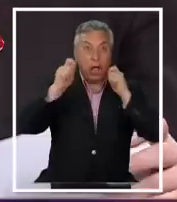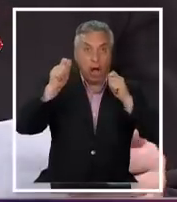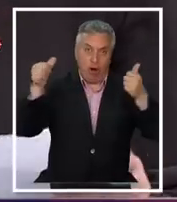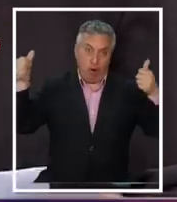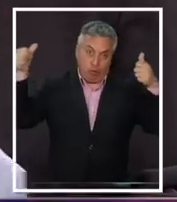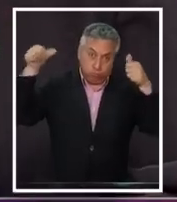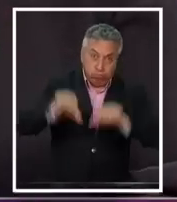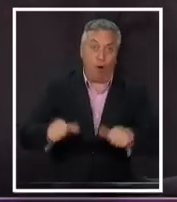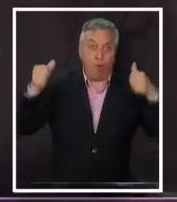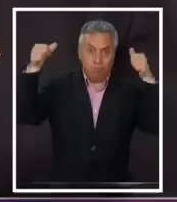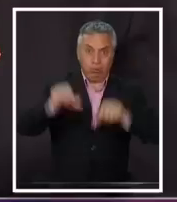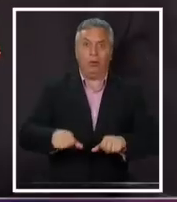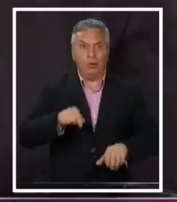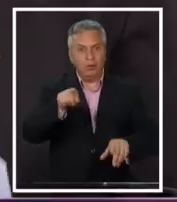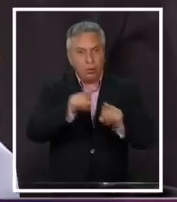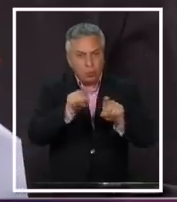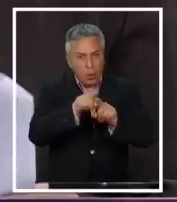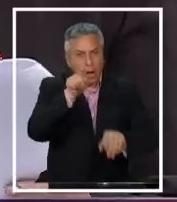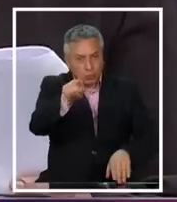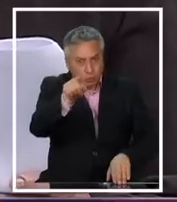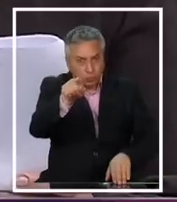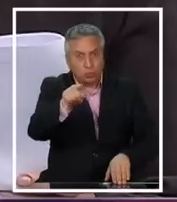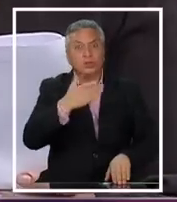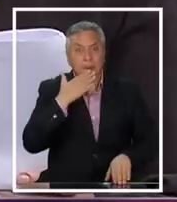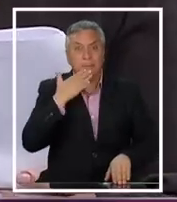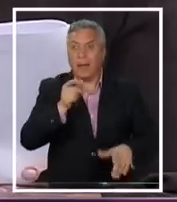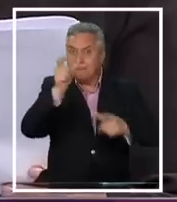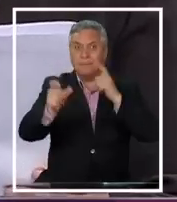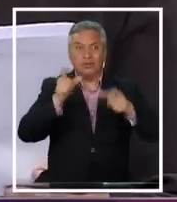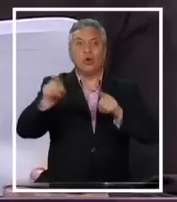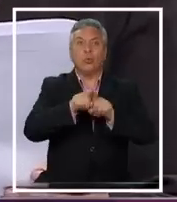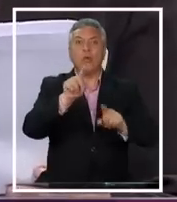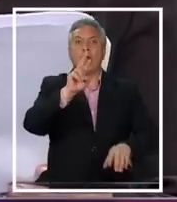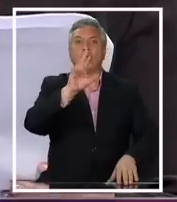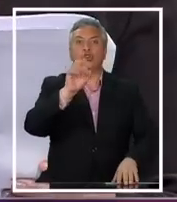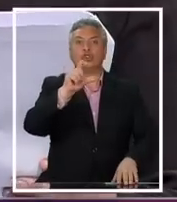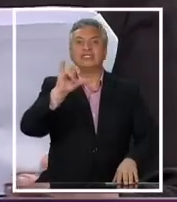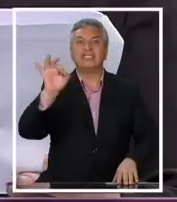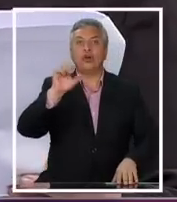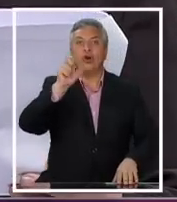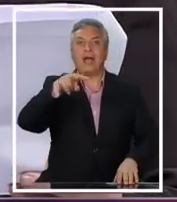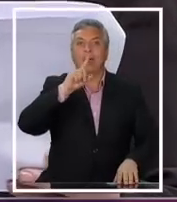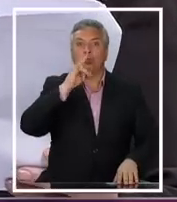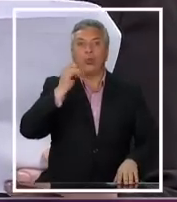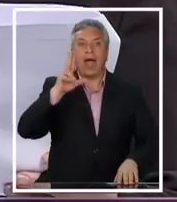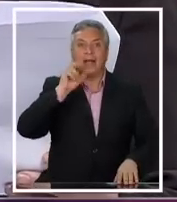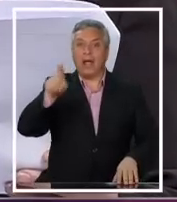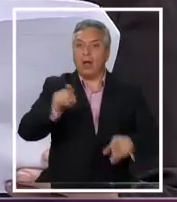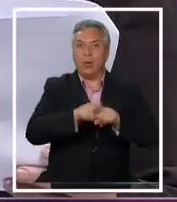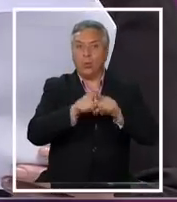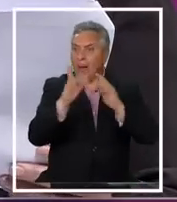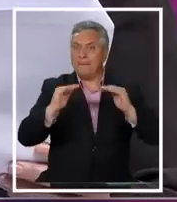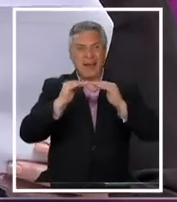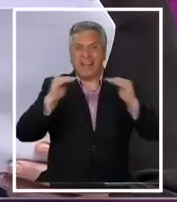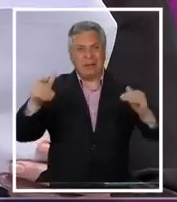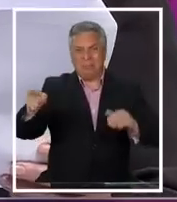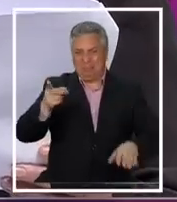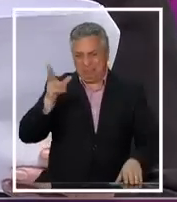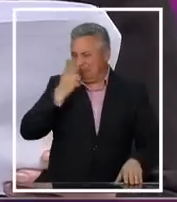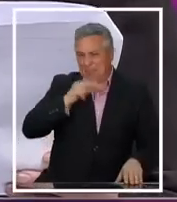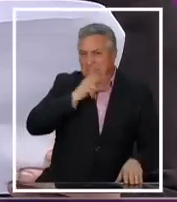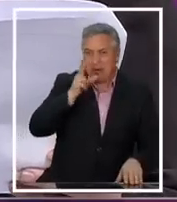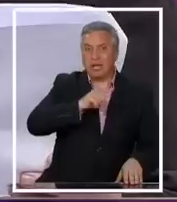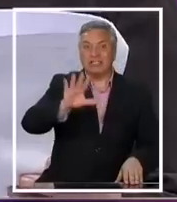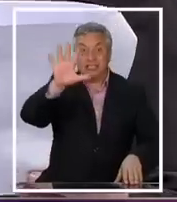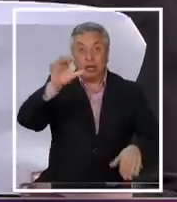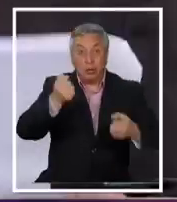estás en esta posición, también te haces cargo o parte de lo que ha dicho gente como la Rocío Cantuarias, que dice, la paridad es una estupidez. El 5 de septiembre,